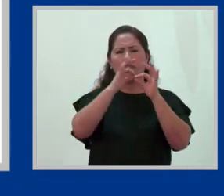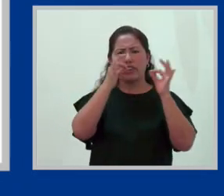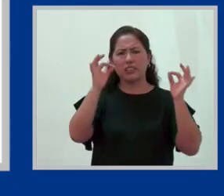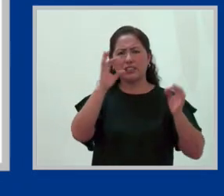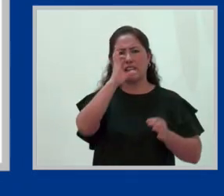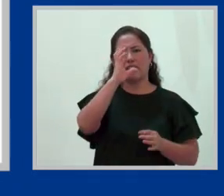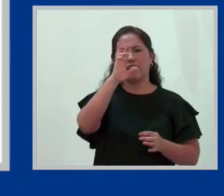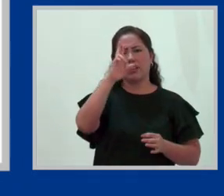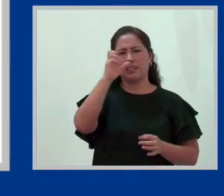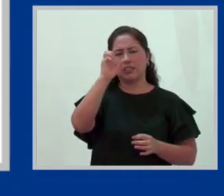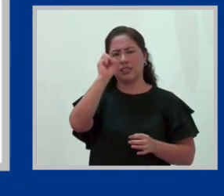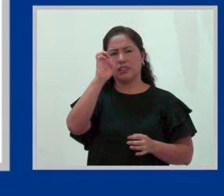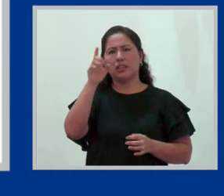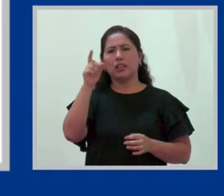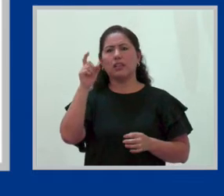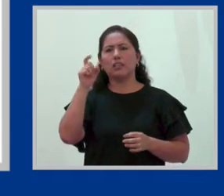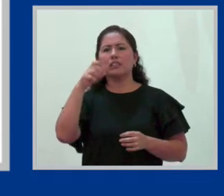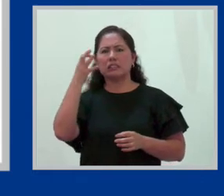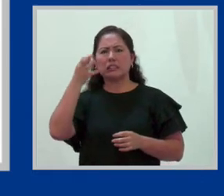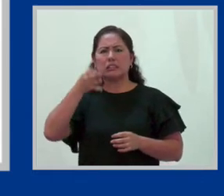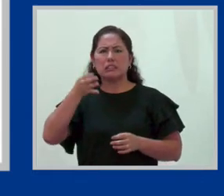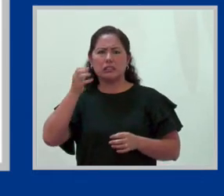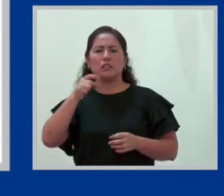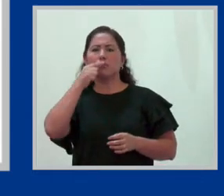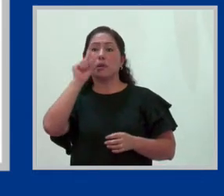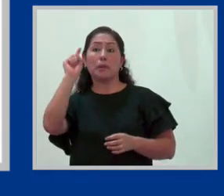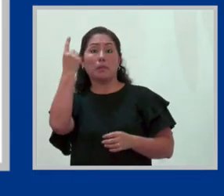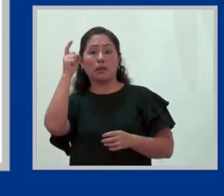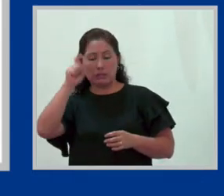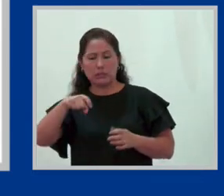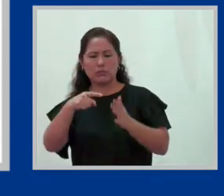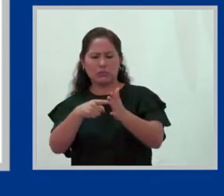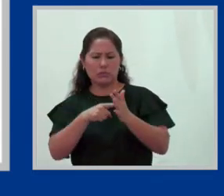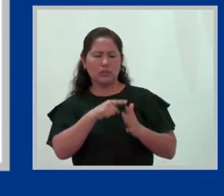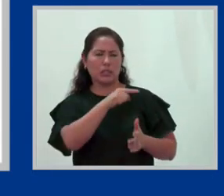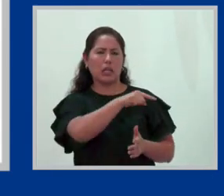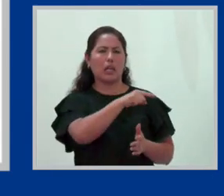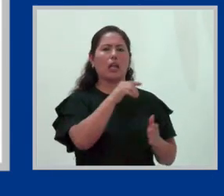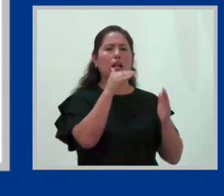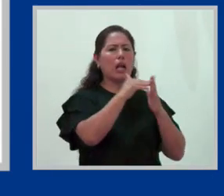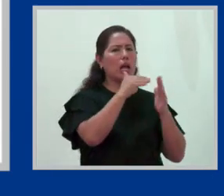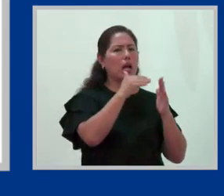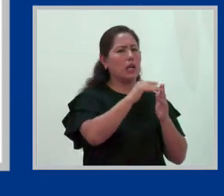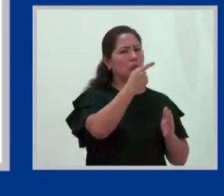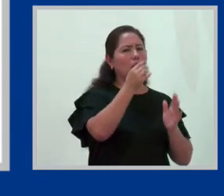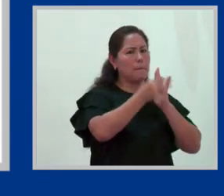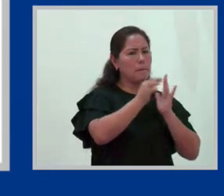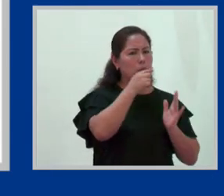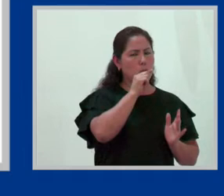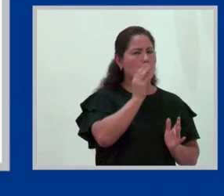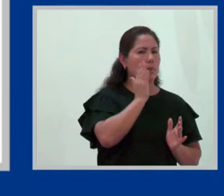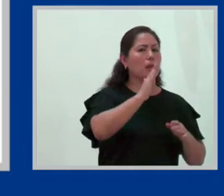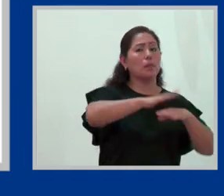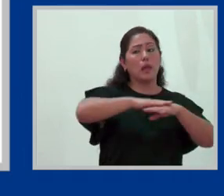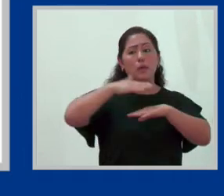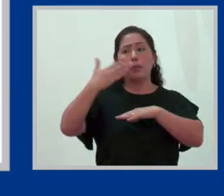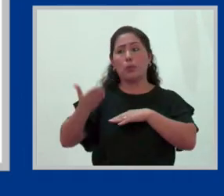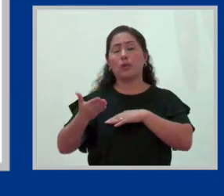cierta. Que la mujer debe cumplir primero el rol de madre y esposa y después sus sueños.